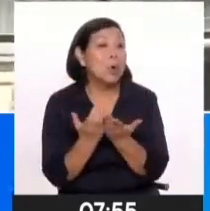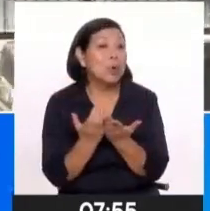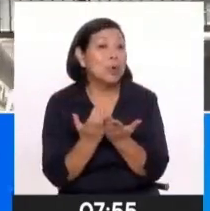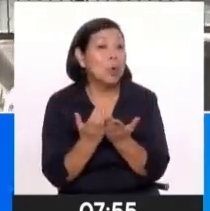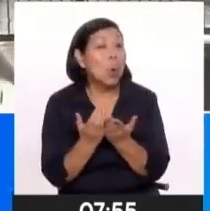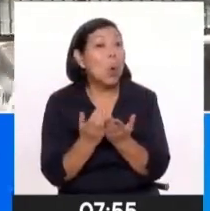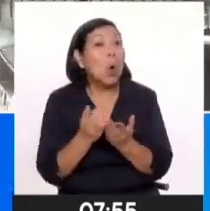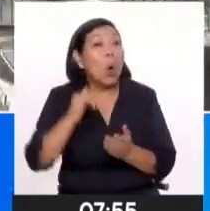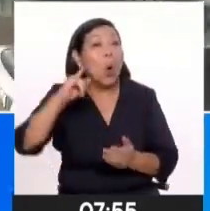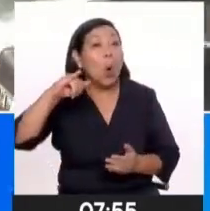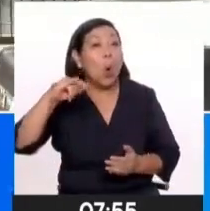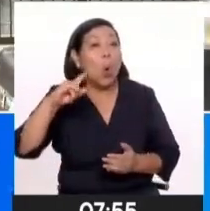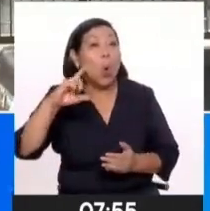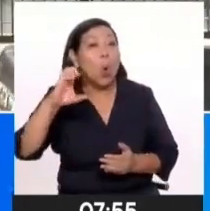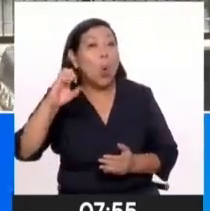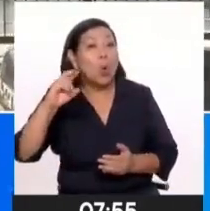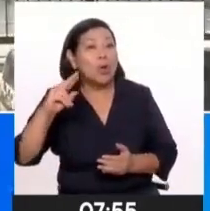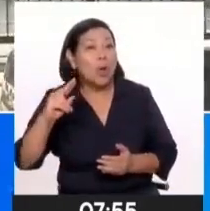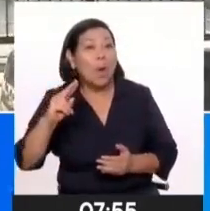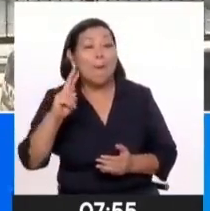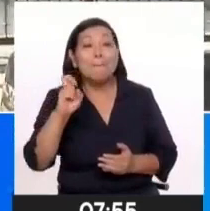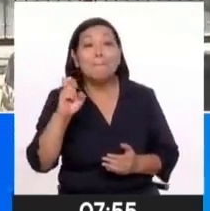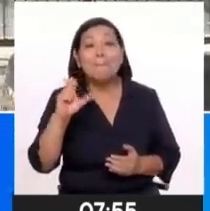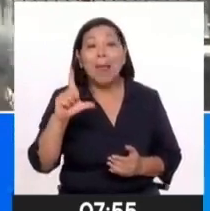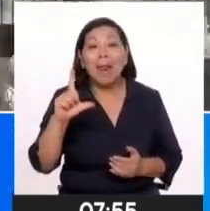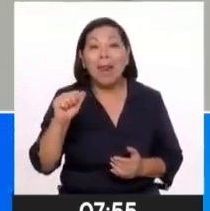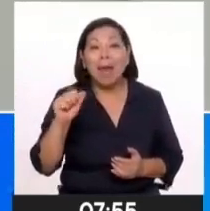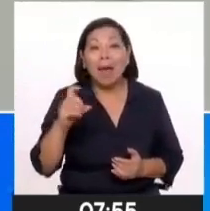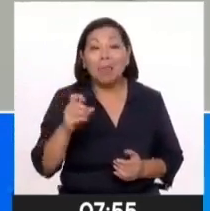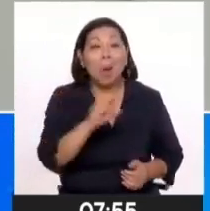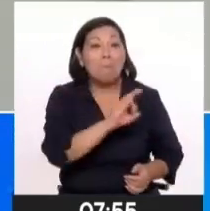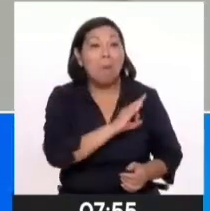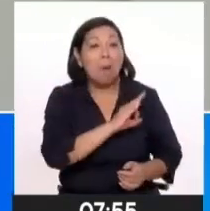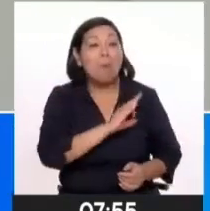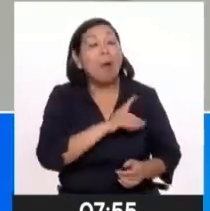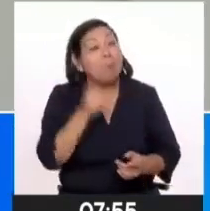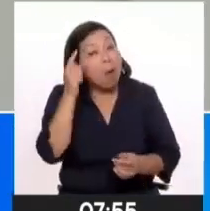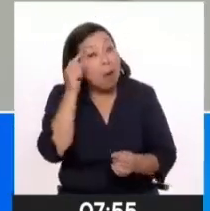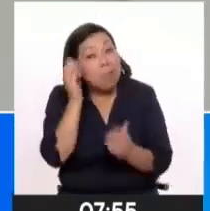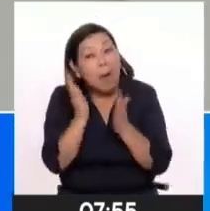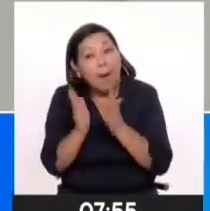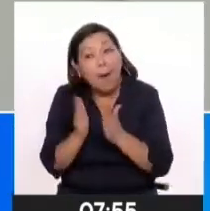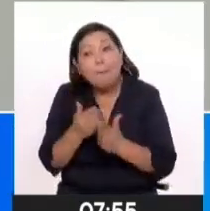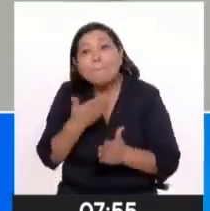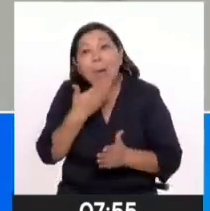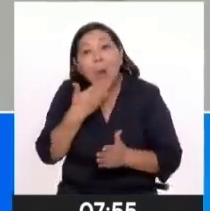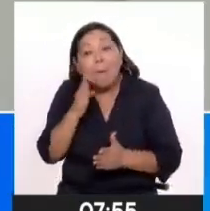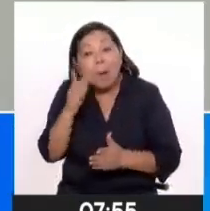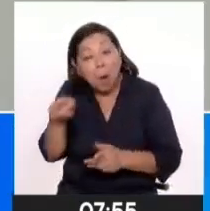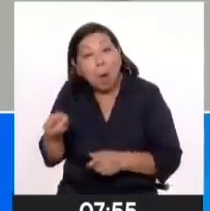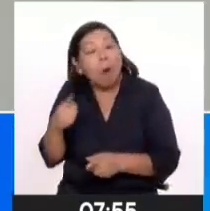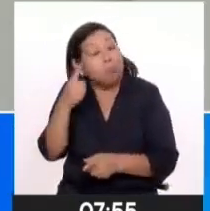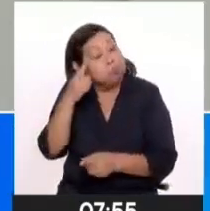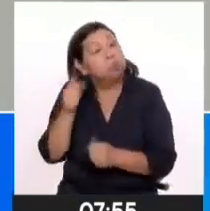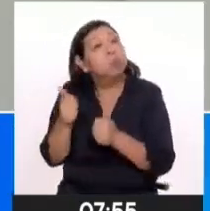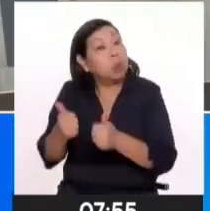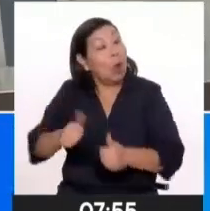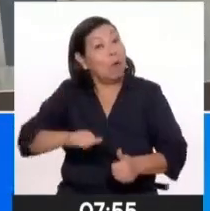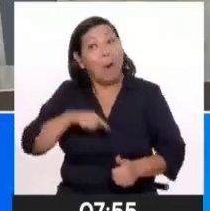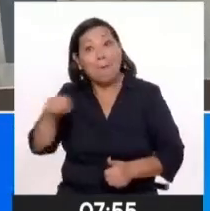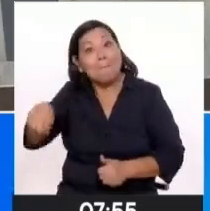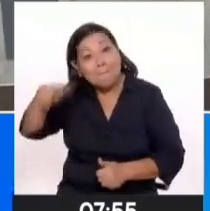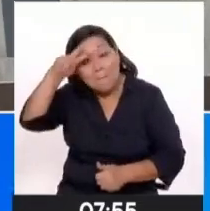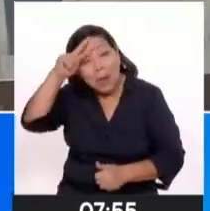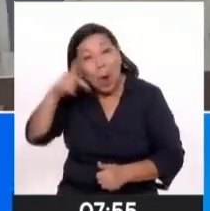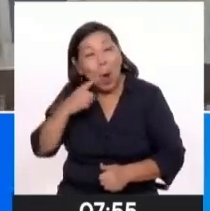USIL, señaló que este panorama tiene que ver con el alza en los precios relativos que están establecidos en moneda local, y la gente al ganar